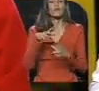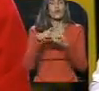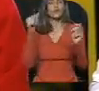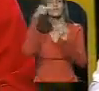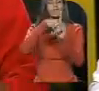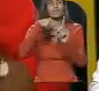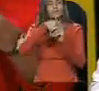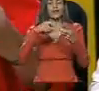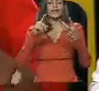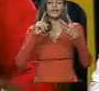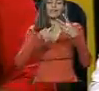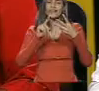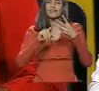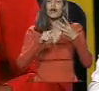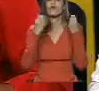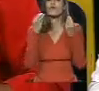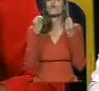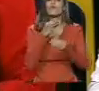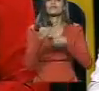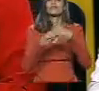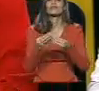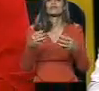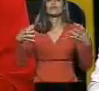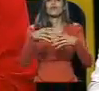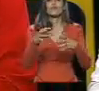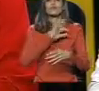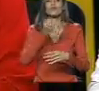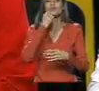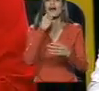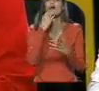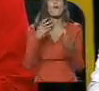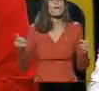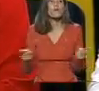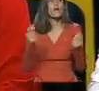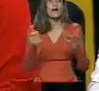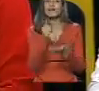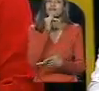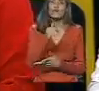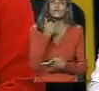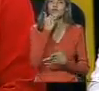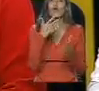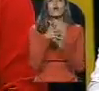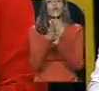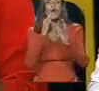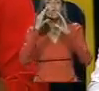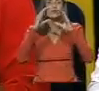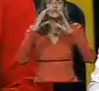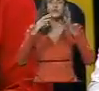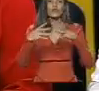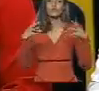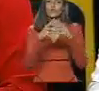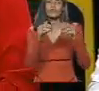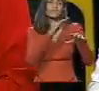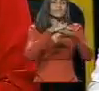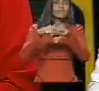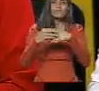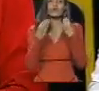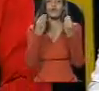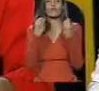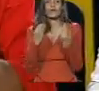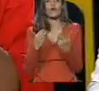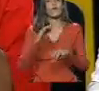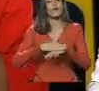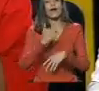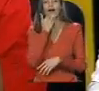elemento es cómo hacer del partido un gran instrumento de propaganda, de información, de comunicación, de agitación. Porque